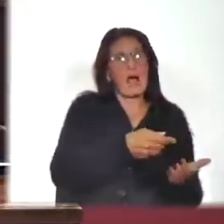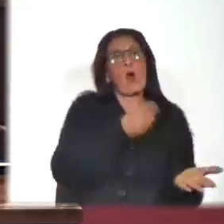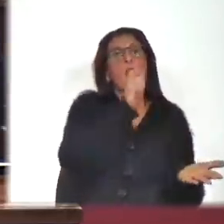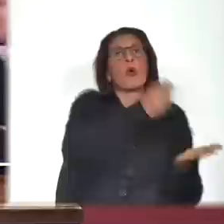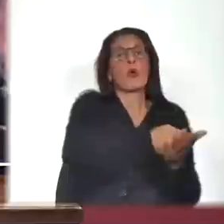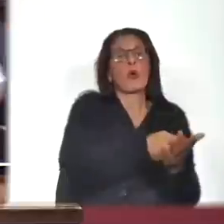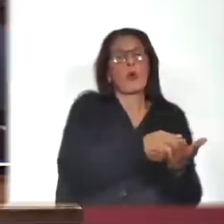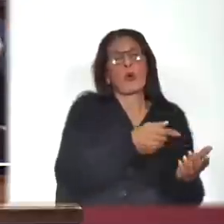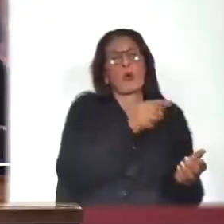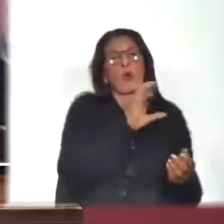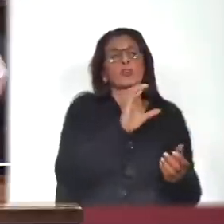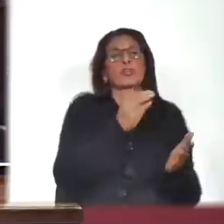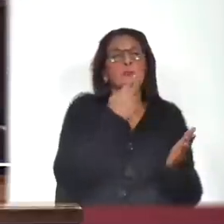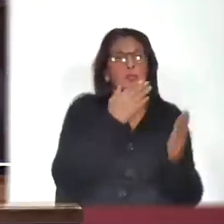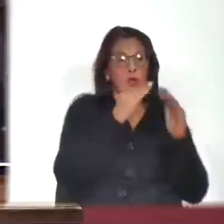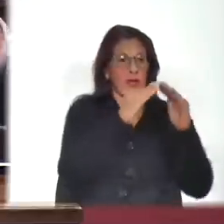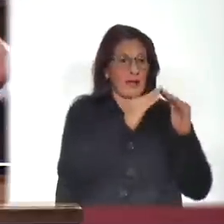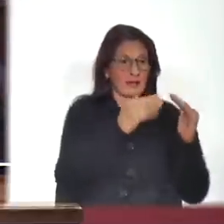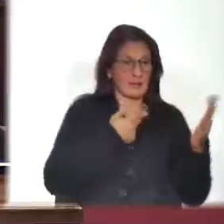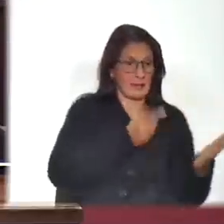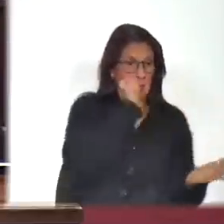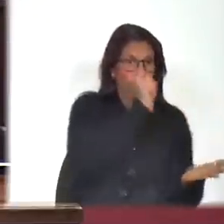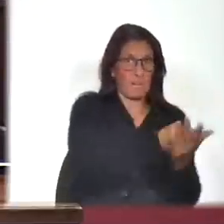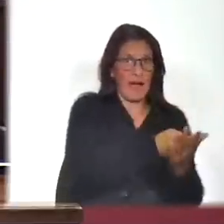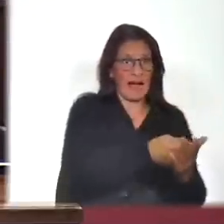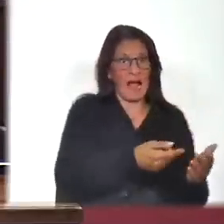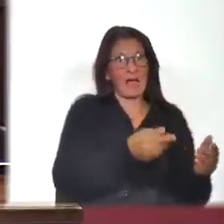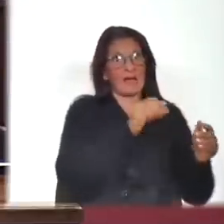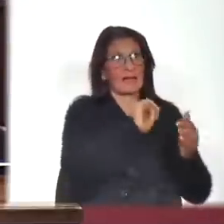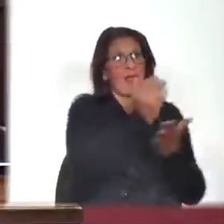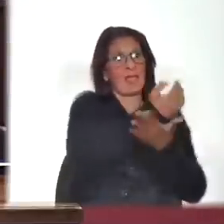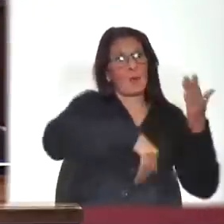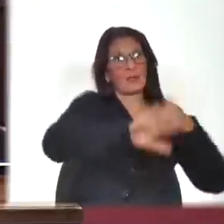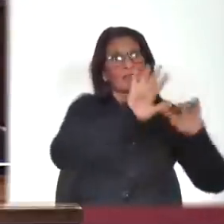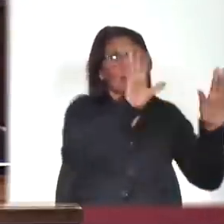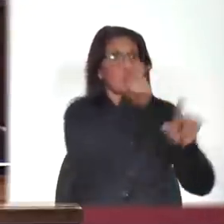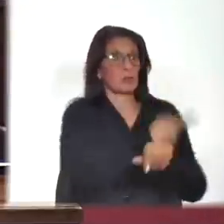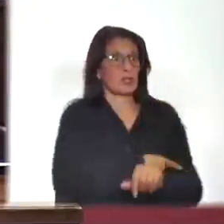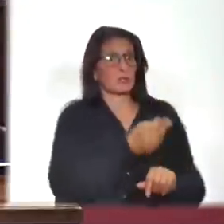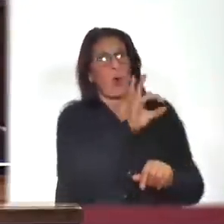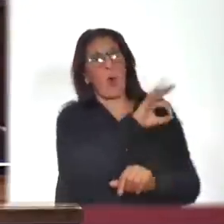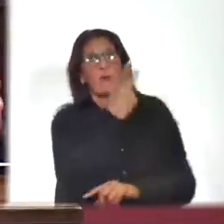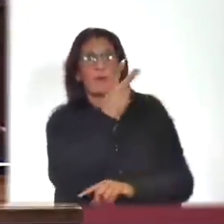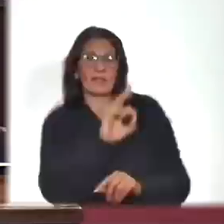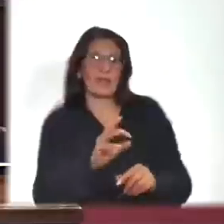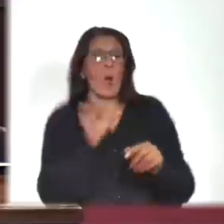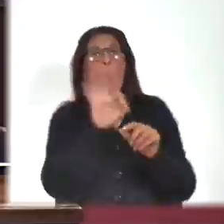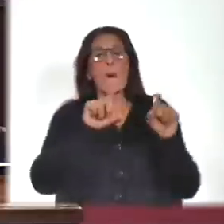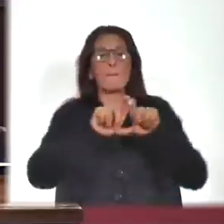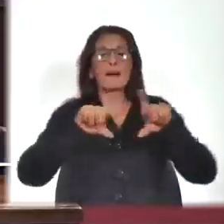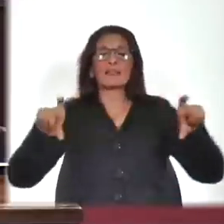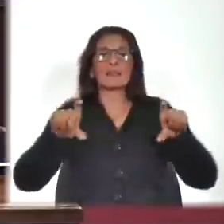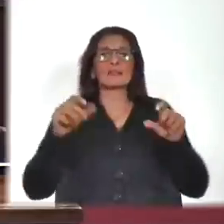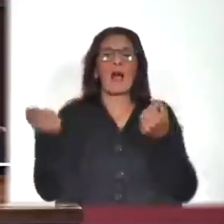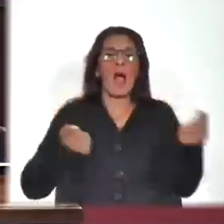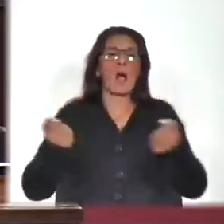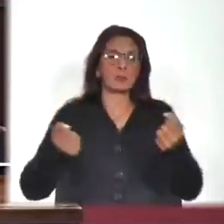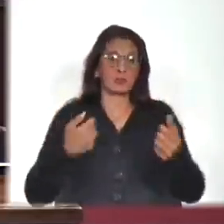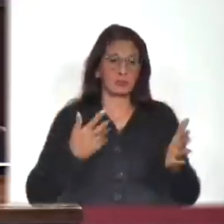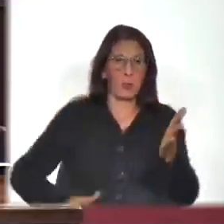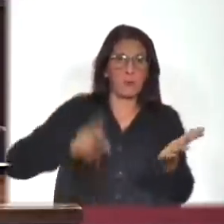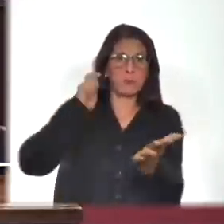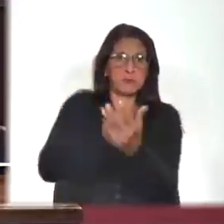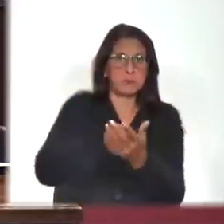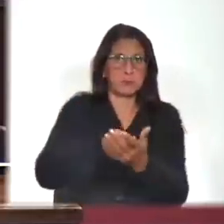contado y obtiene un 10% de descuento o un 20% si paga todo. Lo mismo con la patente de los autos. ¿Está recibiendo beneficios de los individuos? No.